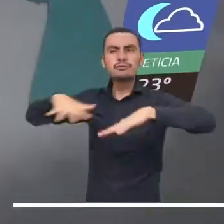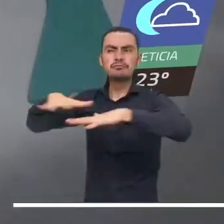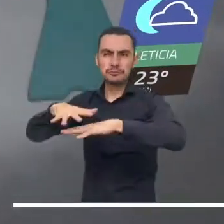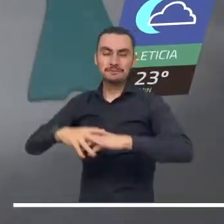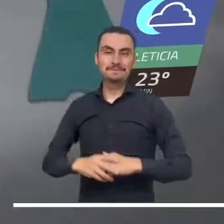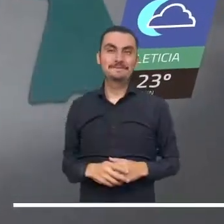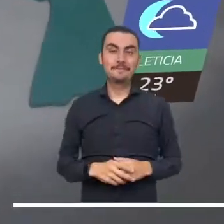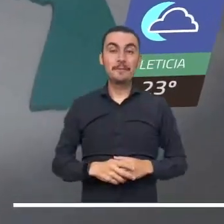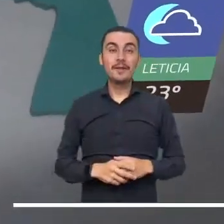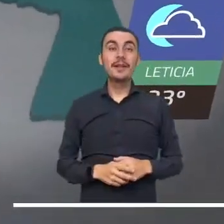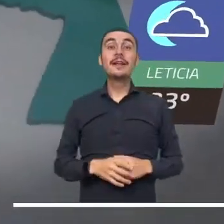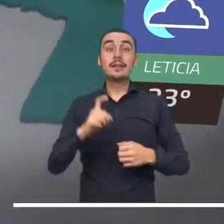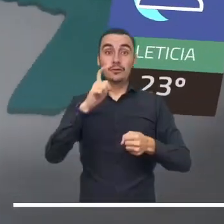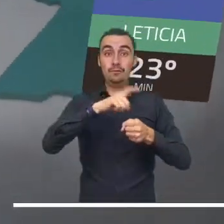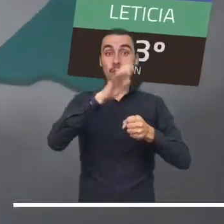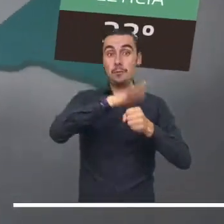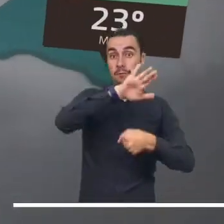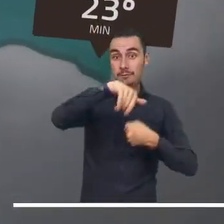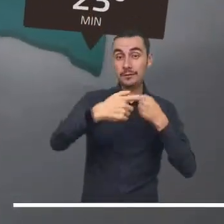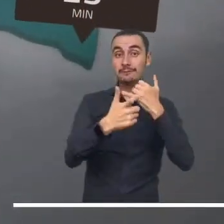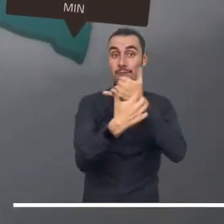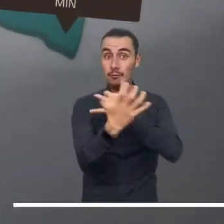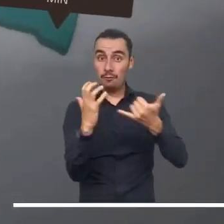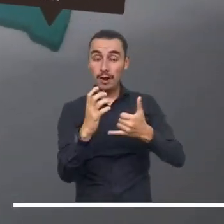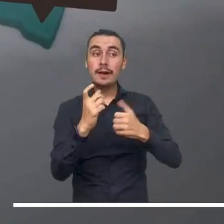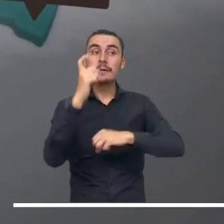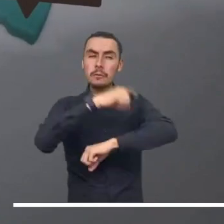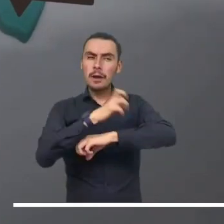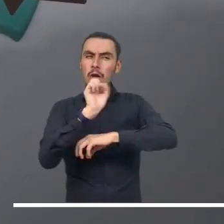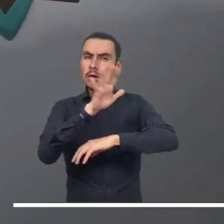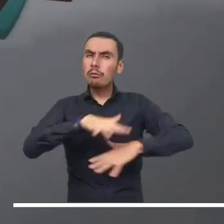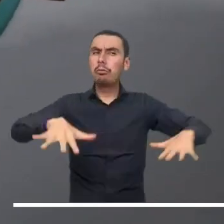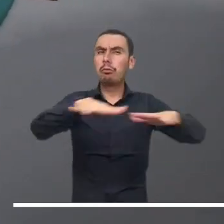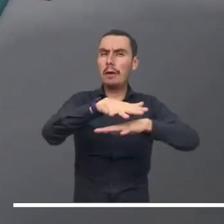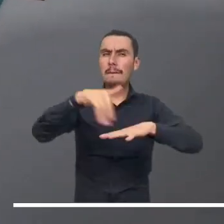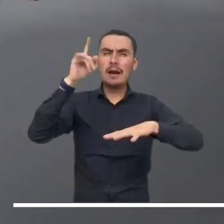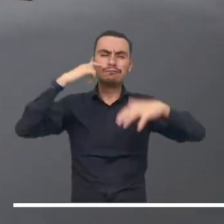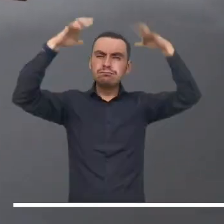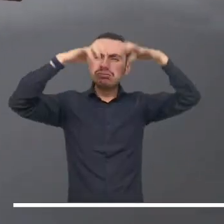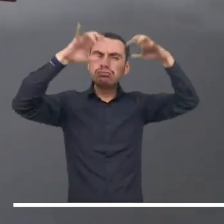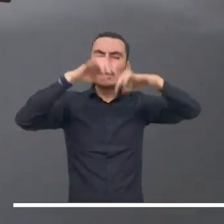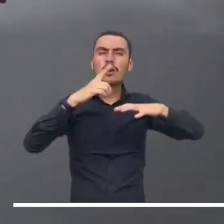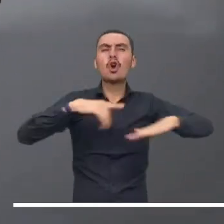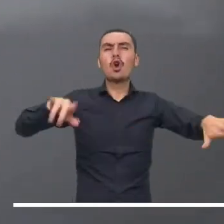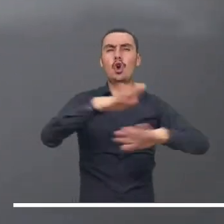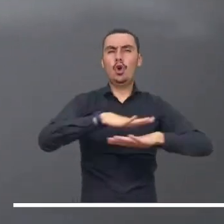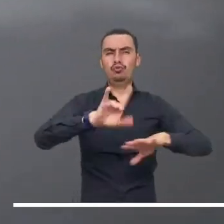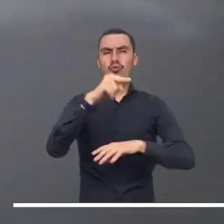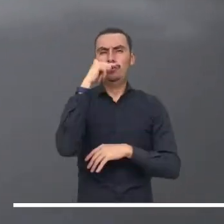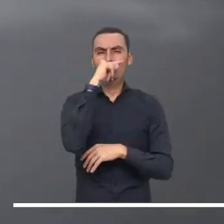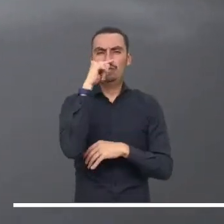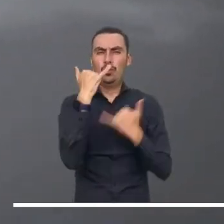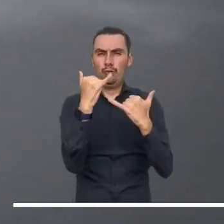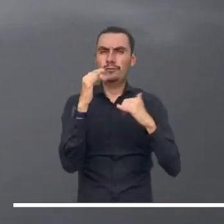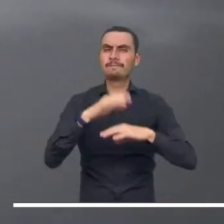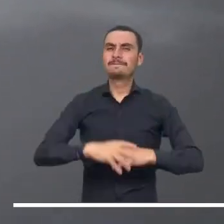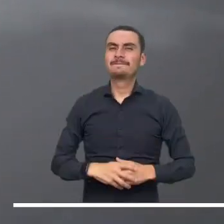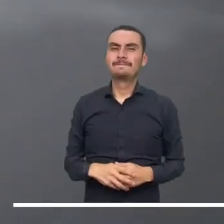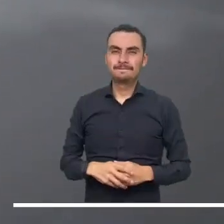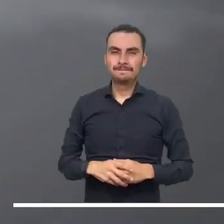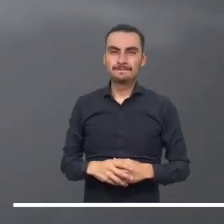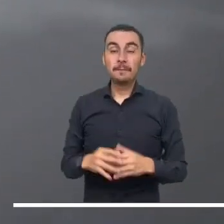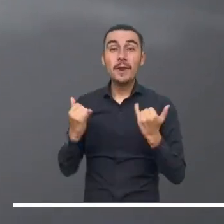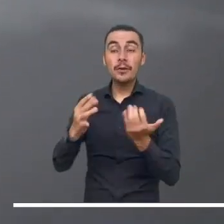y Arauca. En el sur del país, los pronósticos anuncian tiempo predominantemente seco, salvo por algunos chubascos